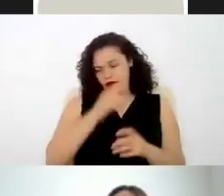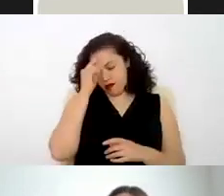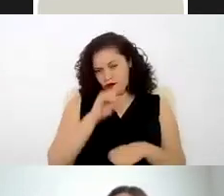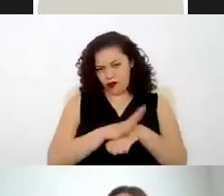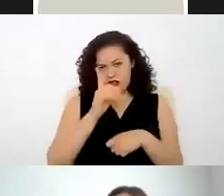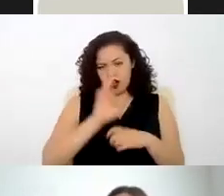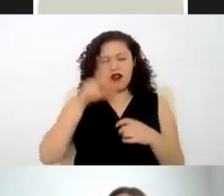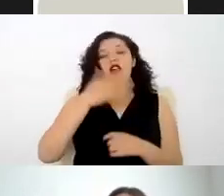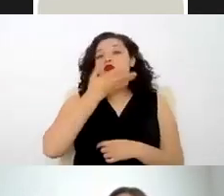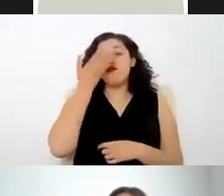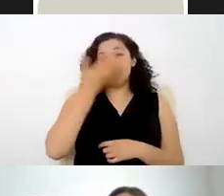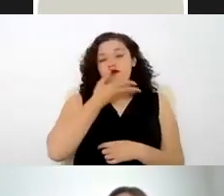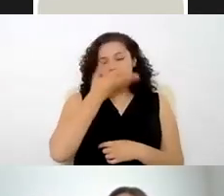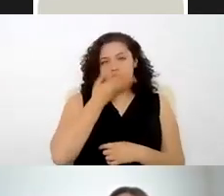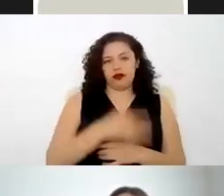común